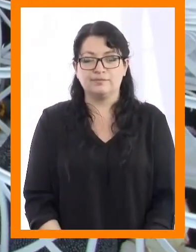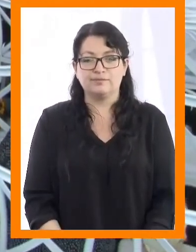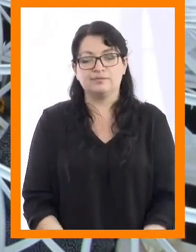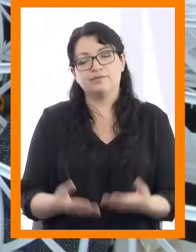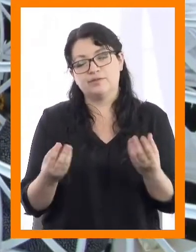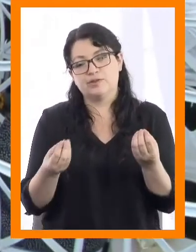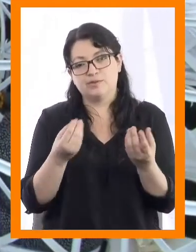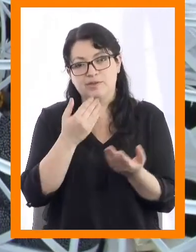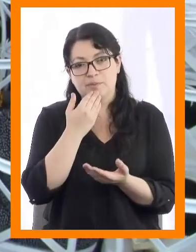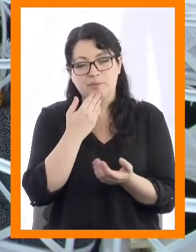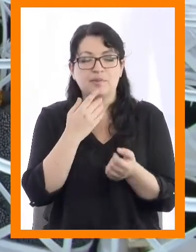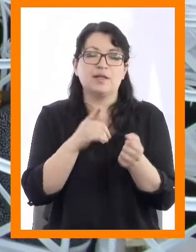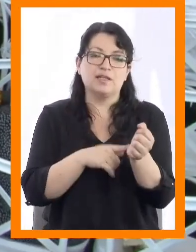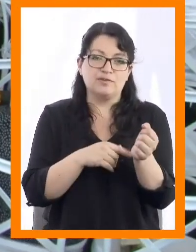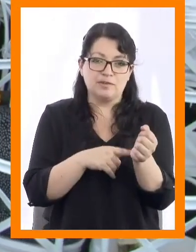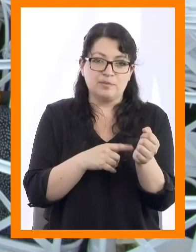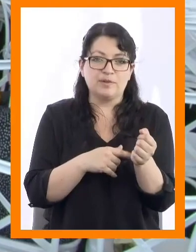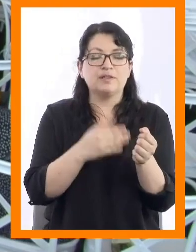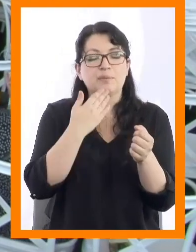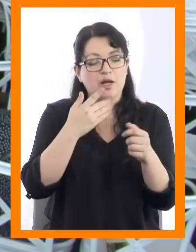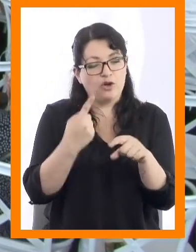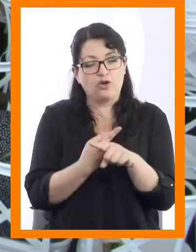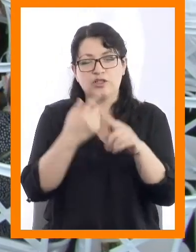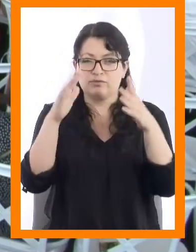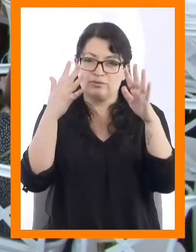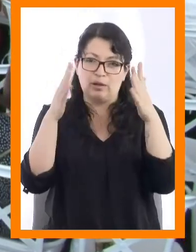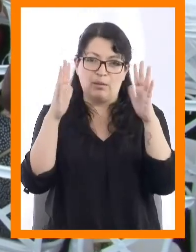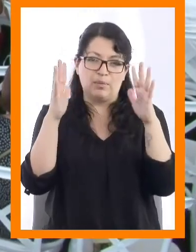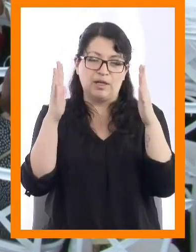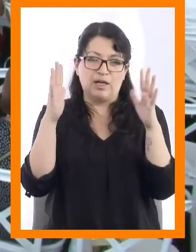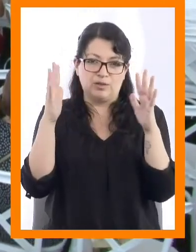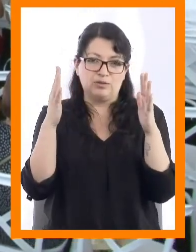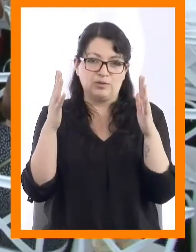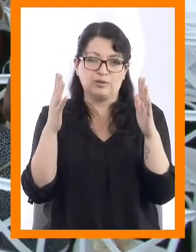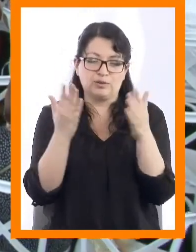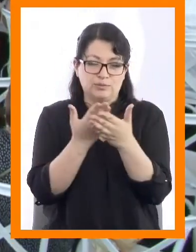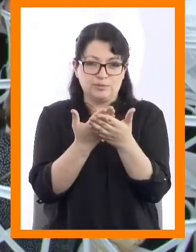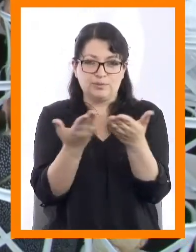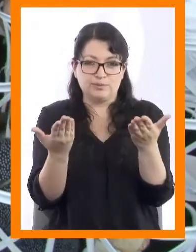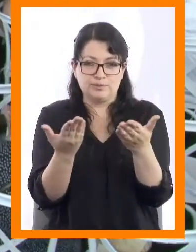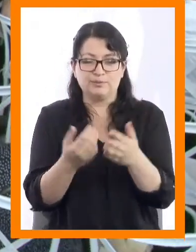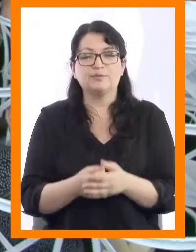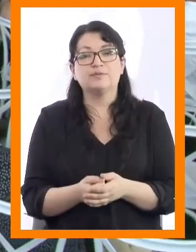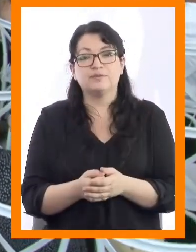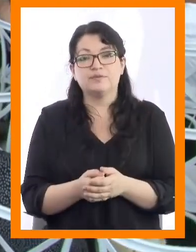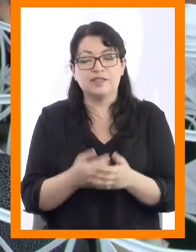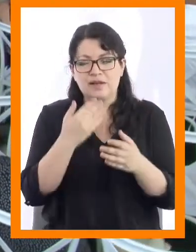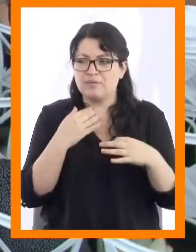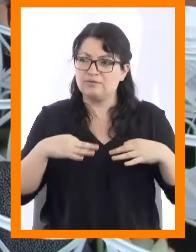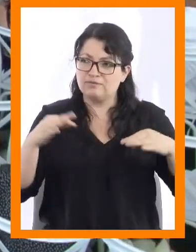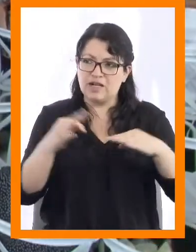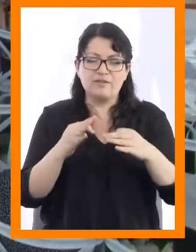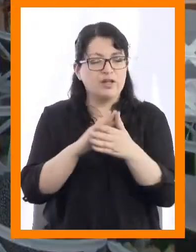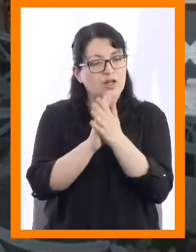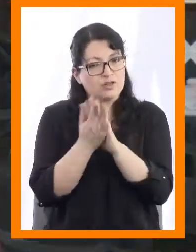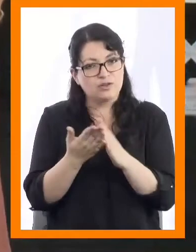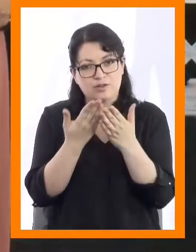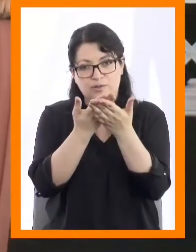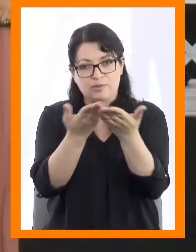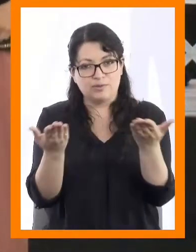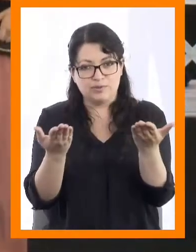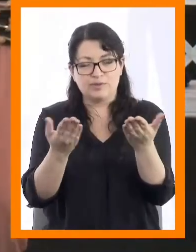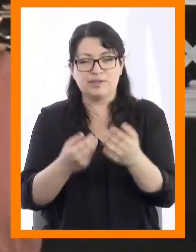Y, por supuesto, los familiares les brindan una vez más estos aplausos y todas las felicitaciones para ustedes,